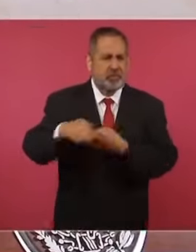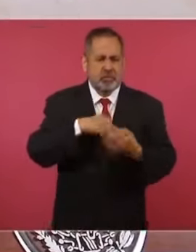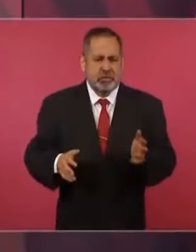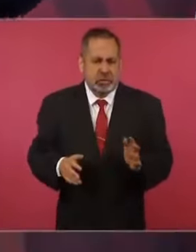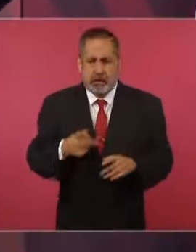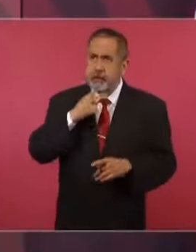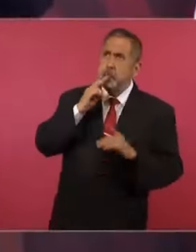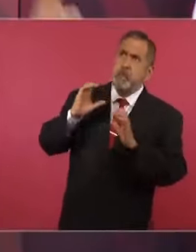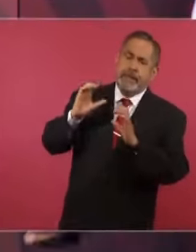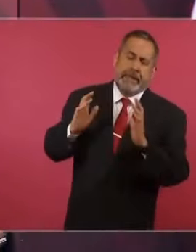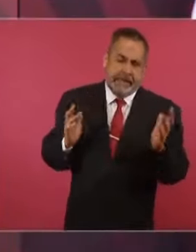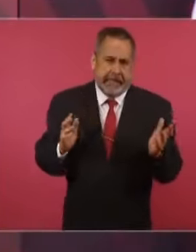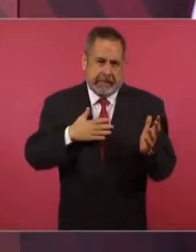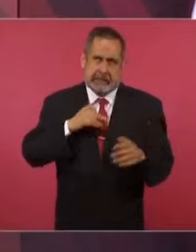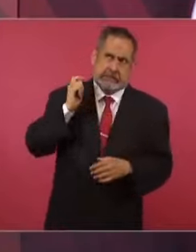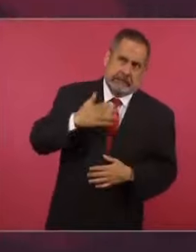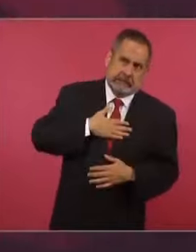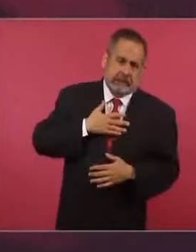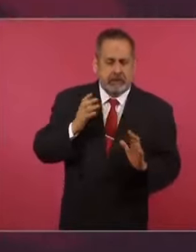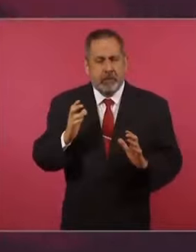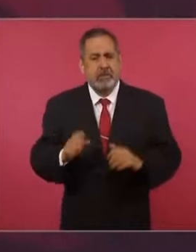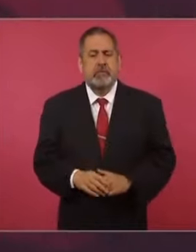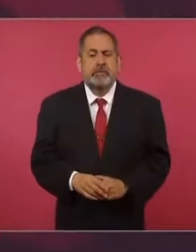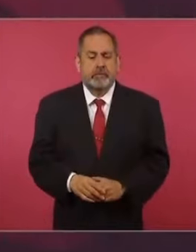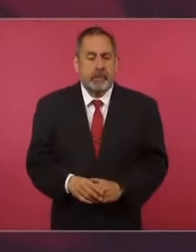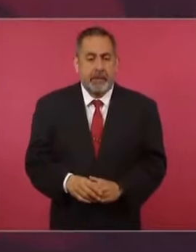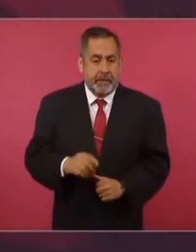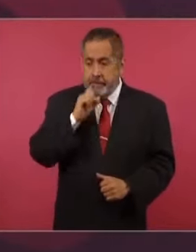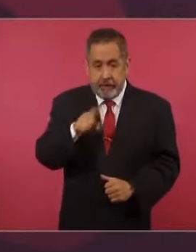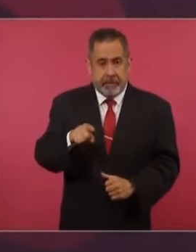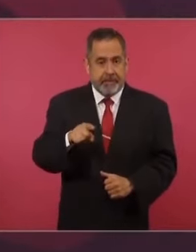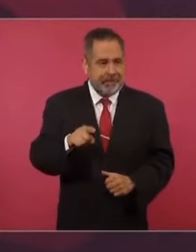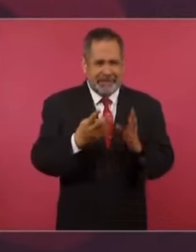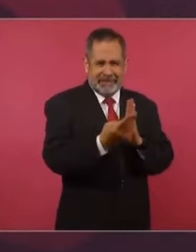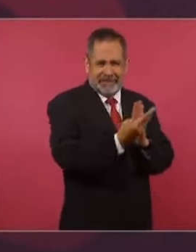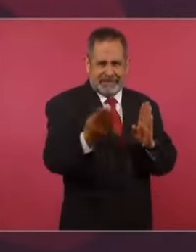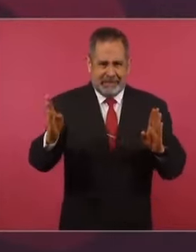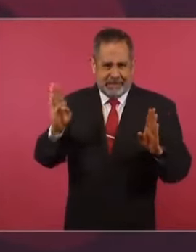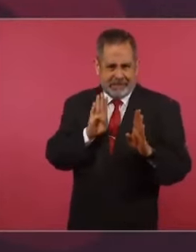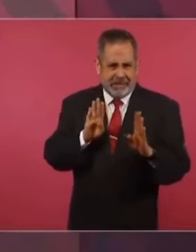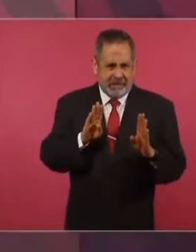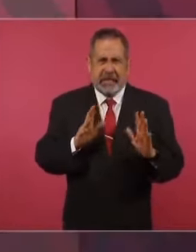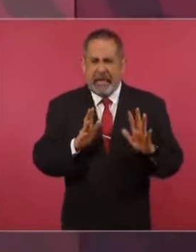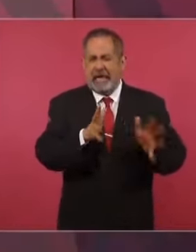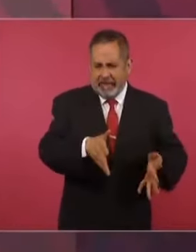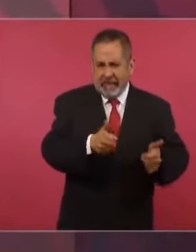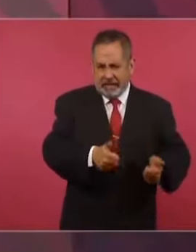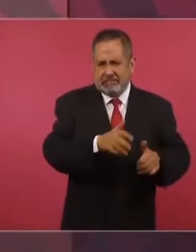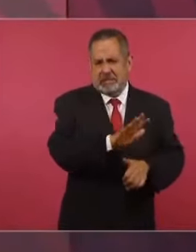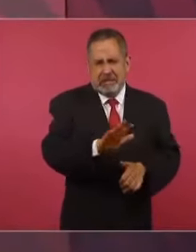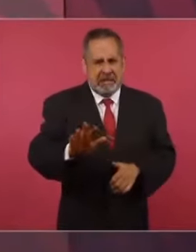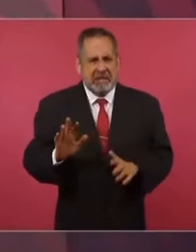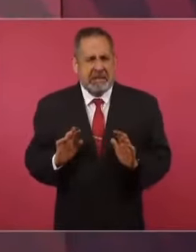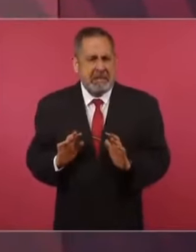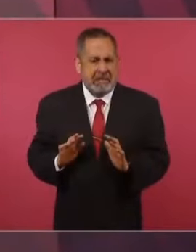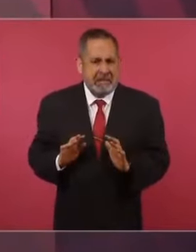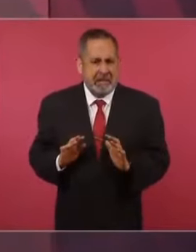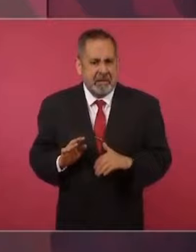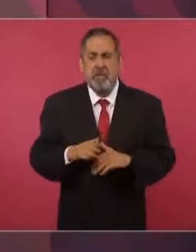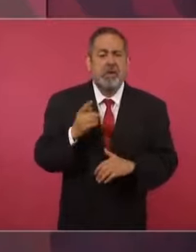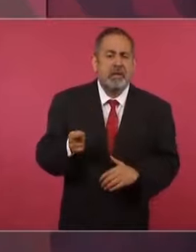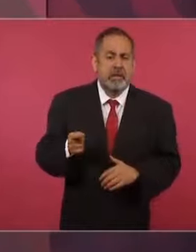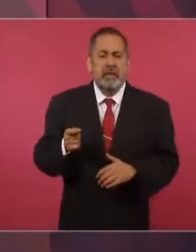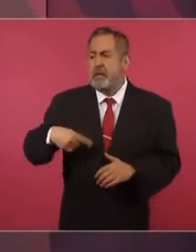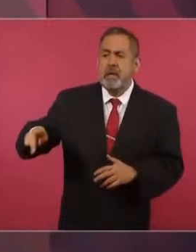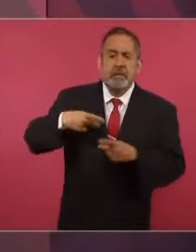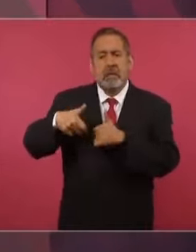nada más que tenemos que cuidarla porque es nuestro símbolo. Y sí, también las rejas, sí las vamos a mantener, pero no por los que se vayan